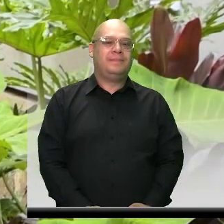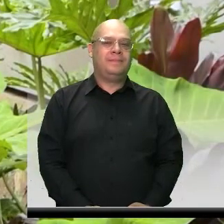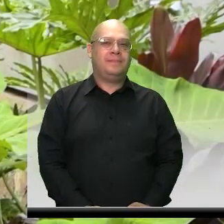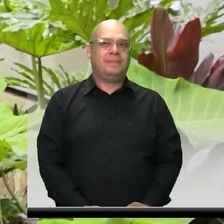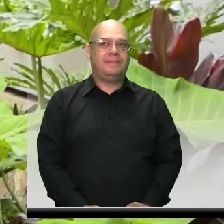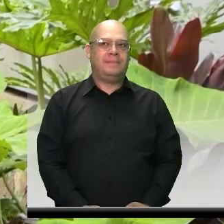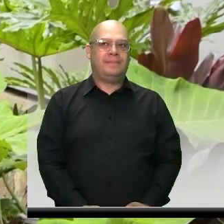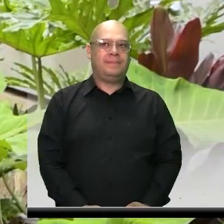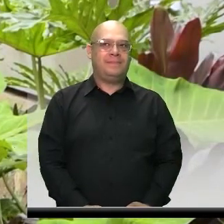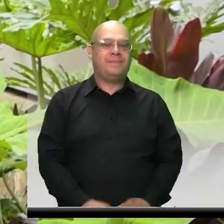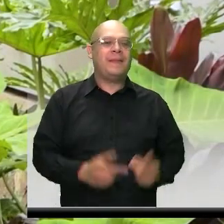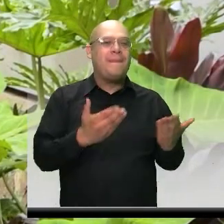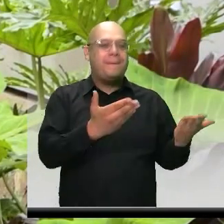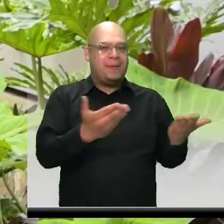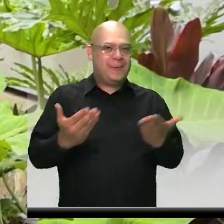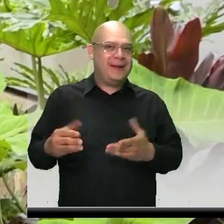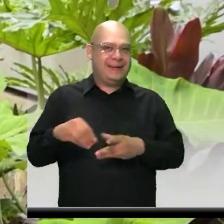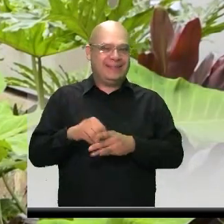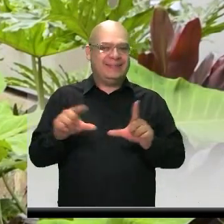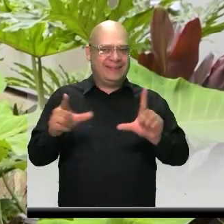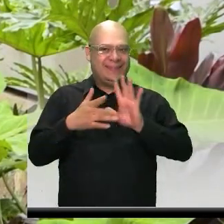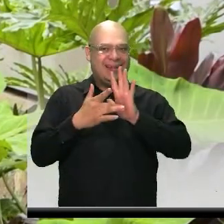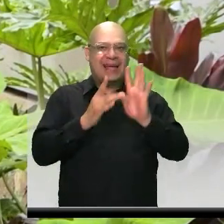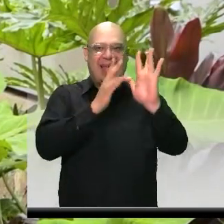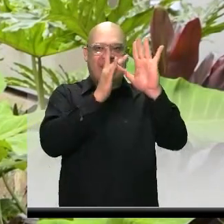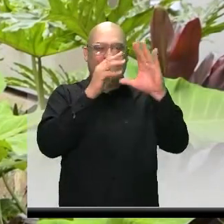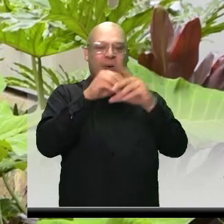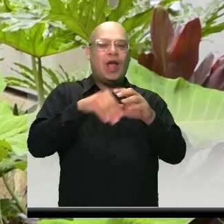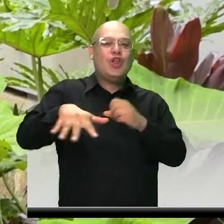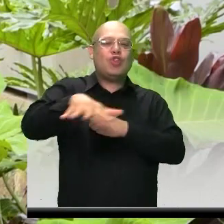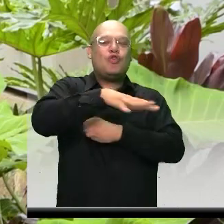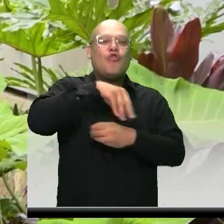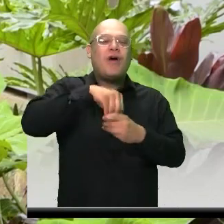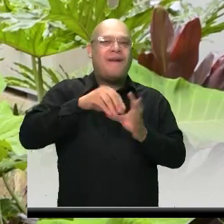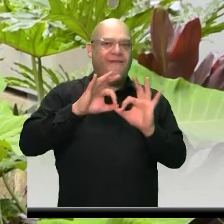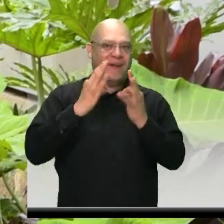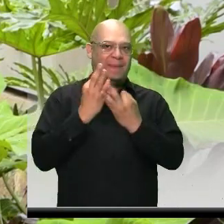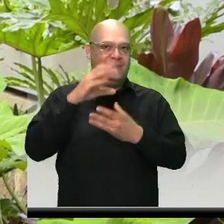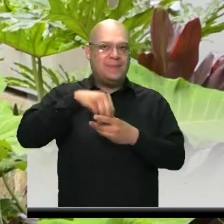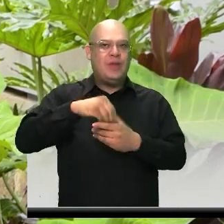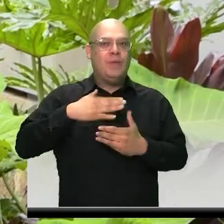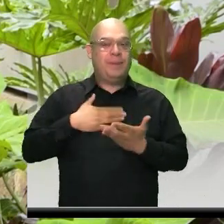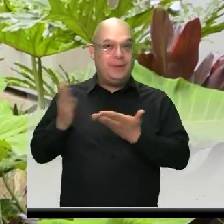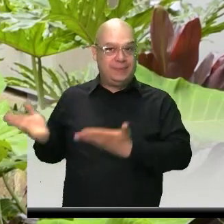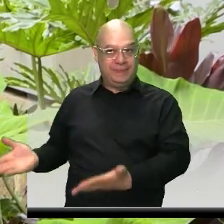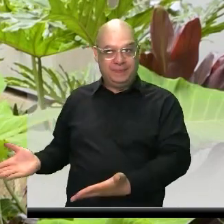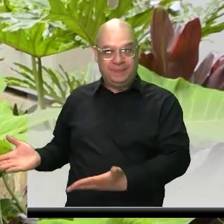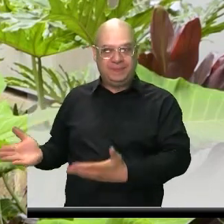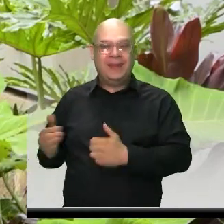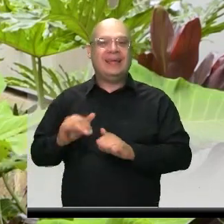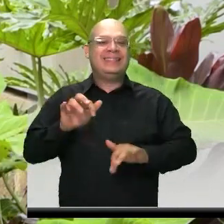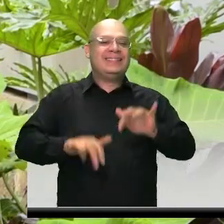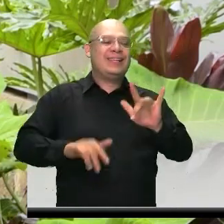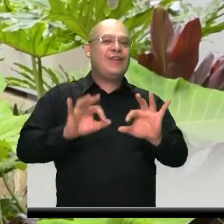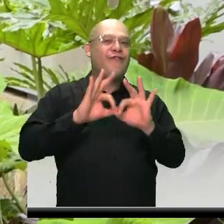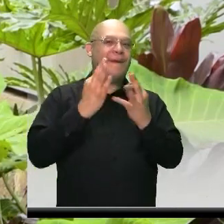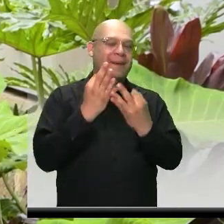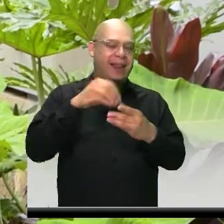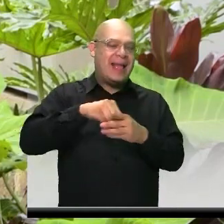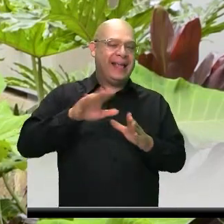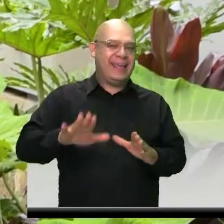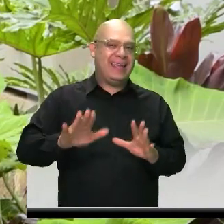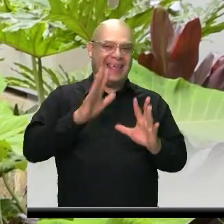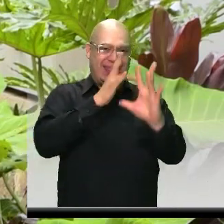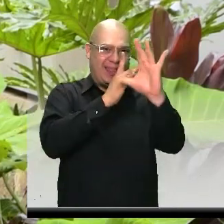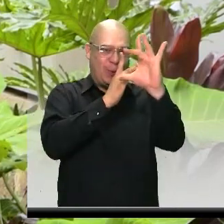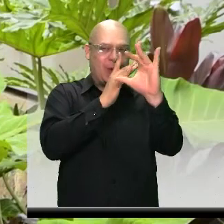¡Bienvenidos al quinto capítulo de Itagüí, un territorio para toda la familia! Soy Joana Castaño Banega, la secretaria de Familia de Itagüí y los quiero invitar a que